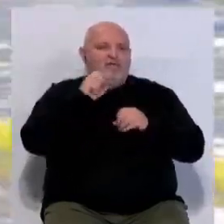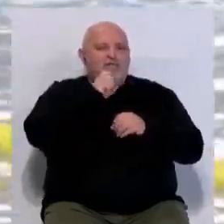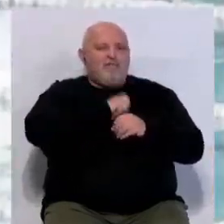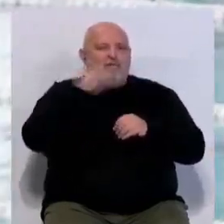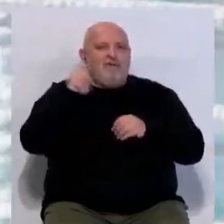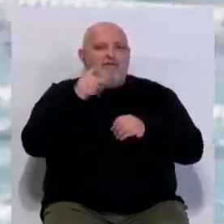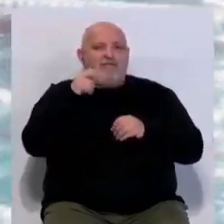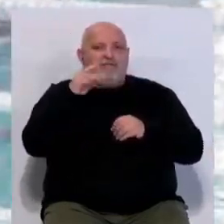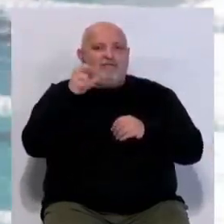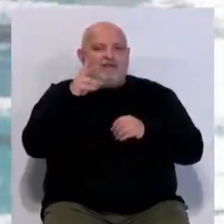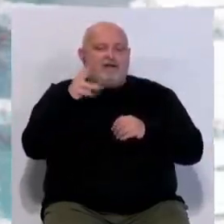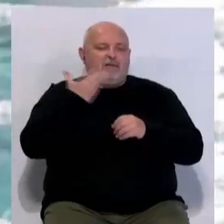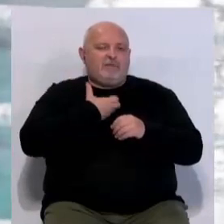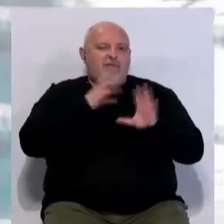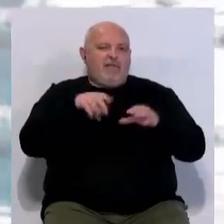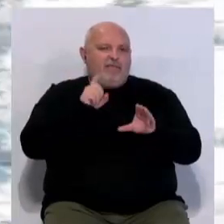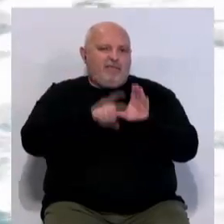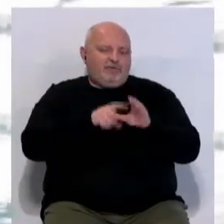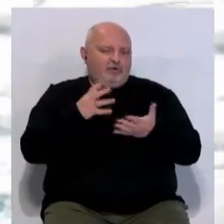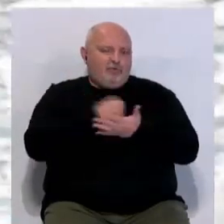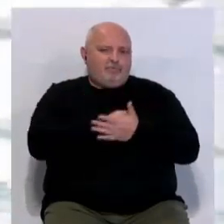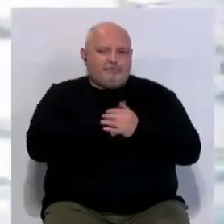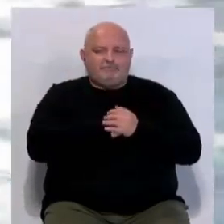Fundación Vicente Ferrer y el Ayuntamiento de Cádiz.